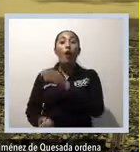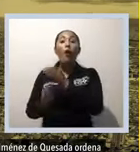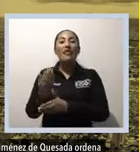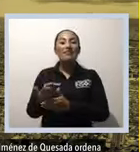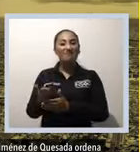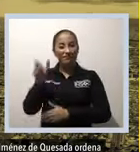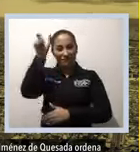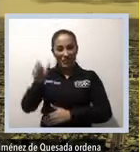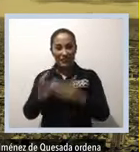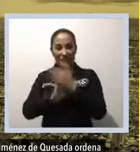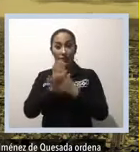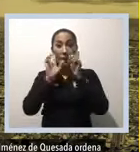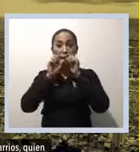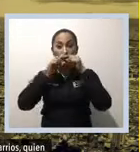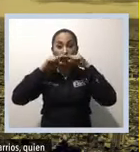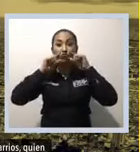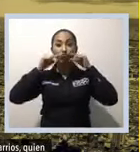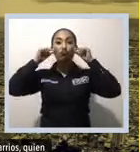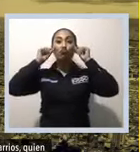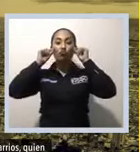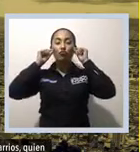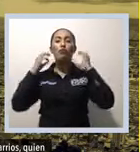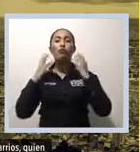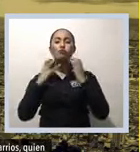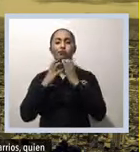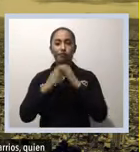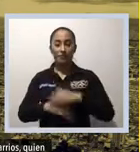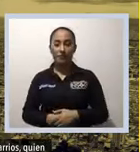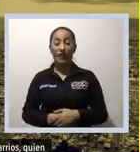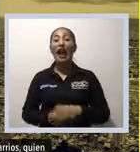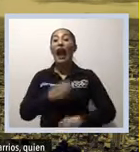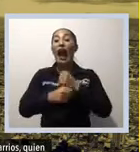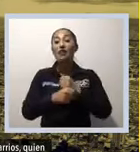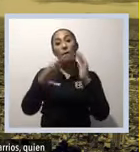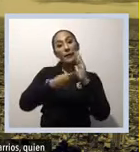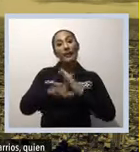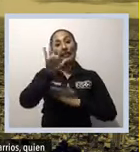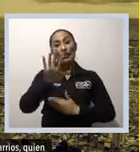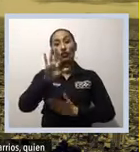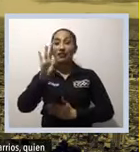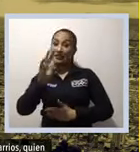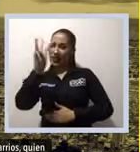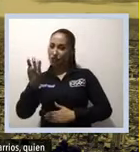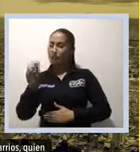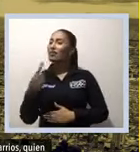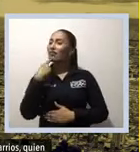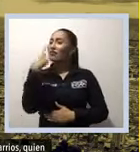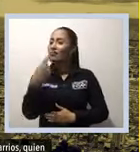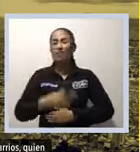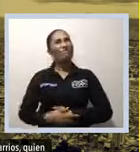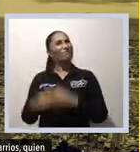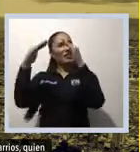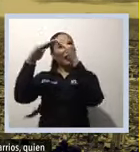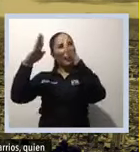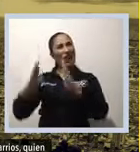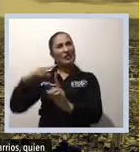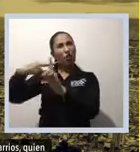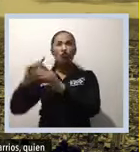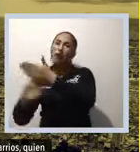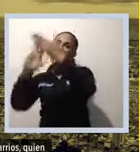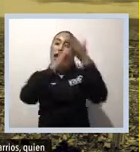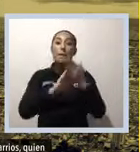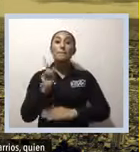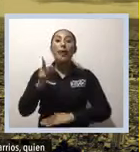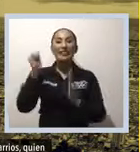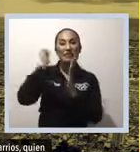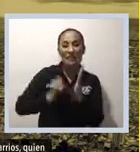Posteriormente en 1533 llega a esta ciudad el arzobispo Fray Juan de los Barrios, quien decide construir un templo más sólido, de